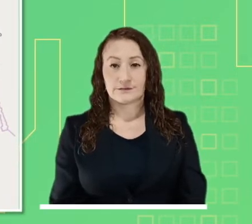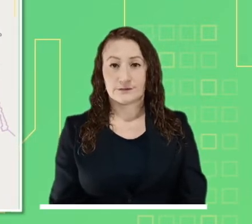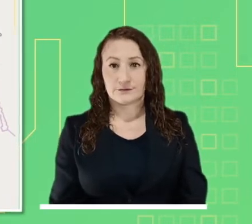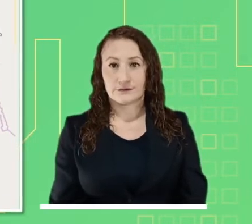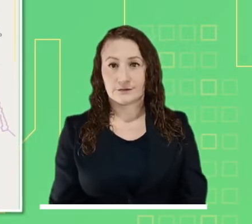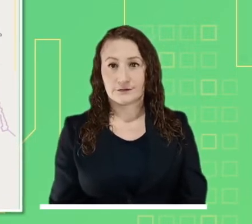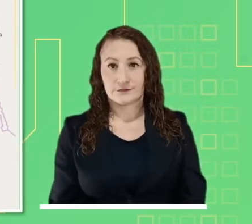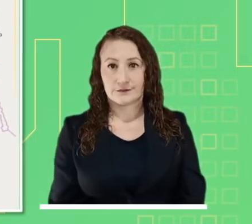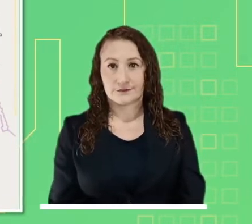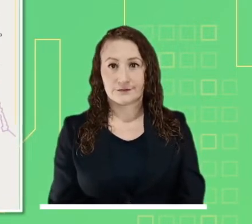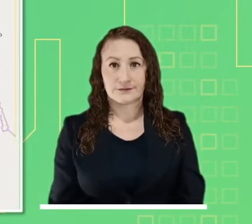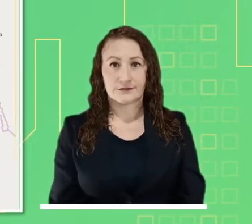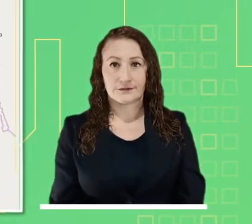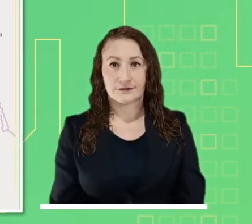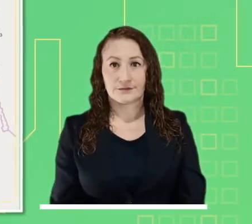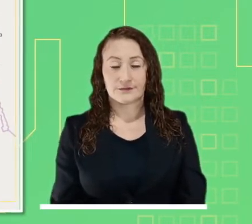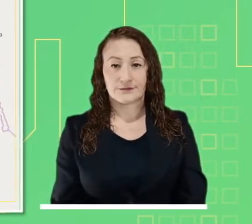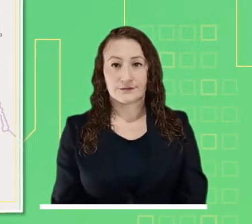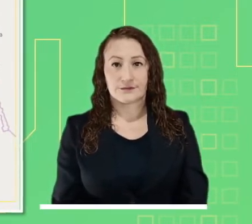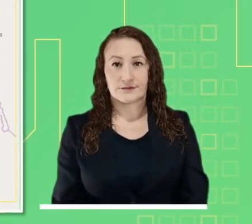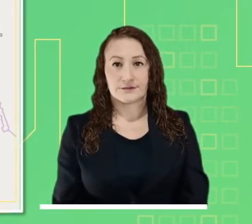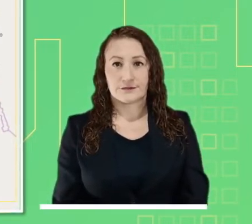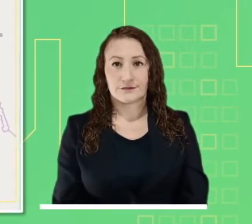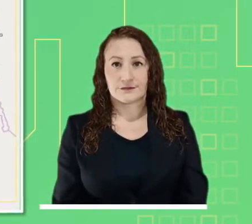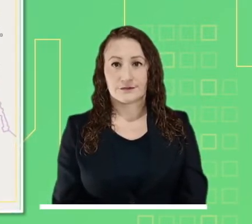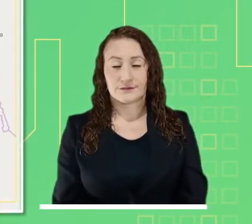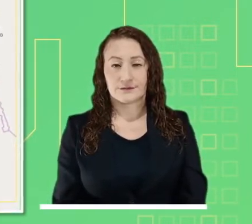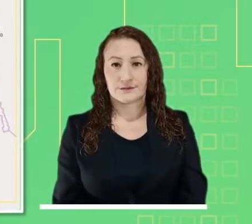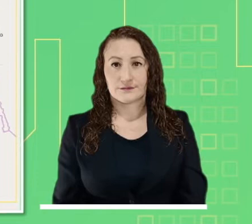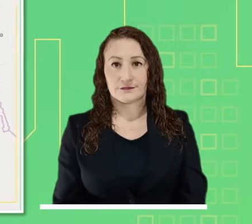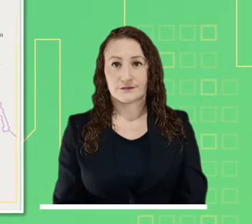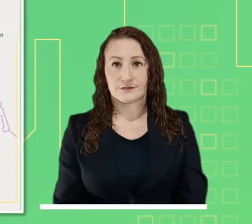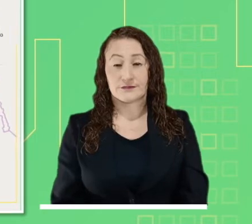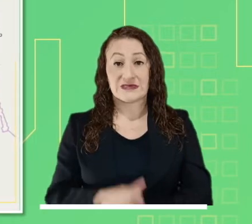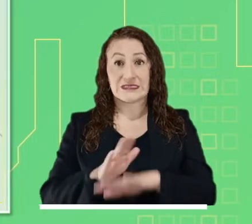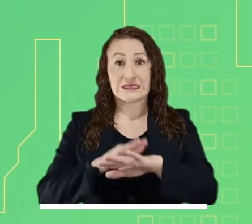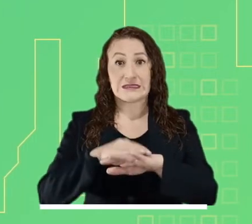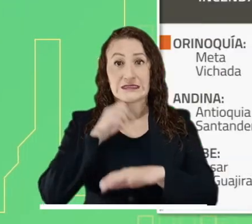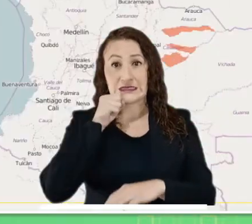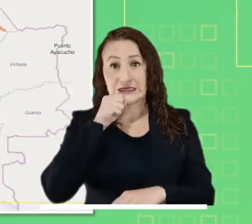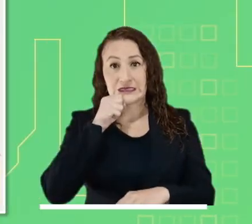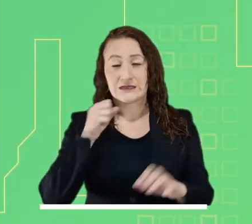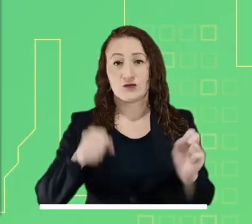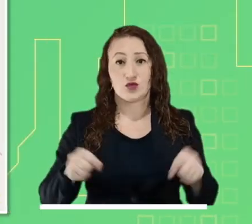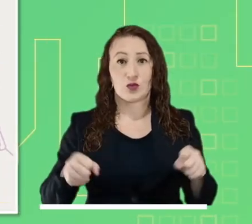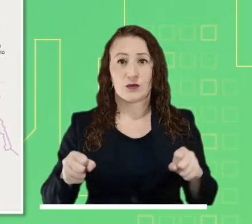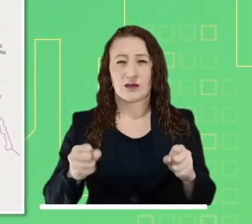Se recomienda atención en los municipios de Cabrera, Pandí, Melgar y Silvania, ante posibles inundaciones.